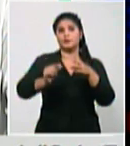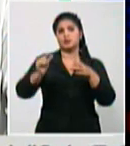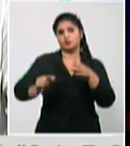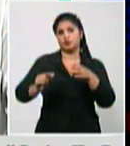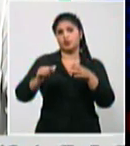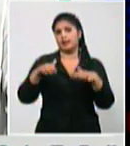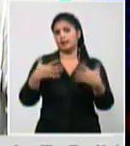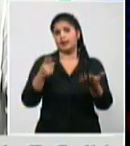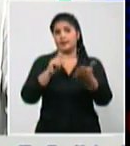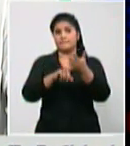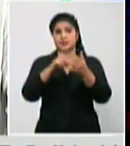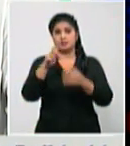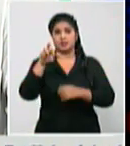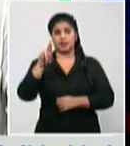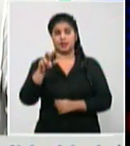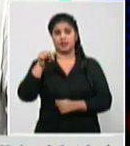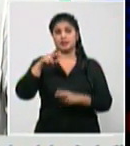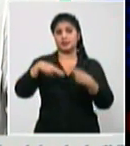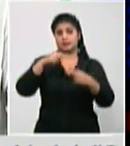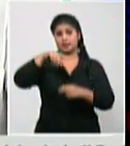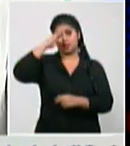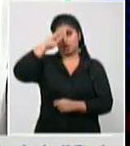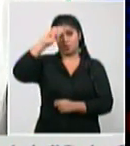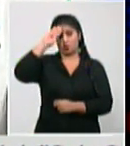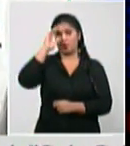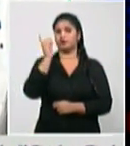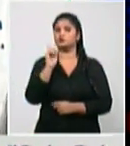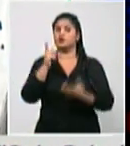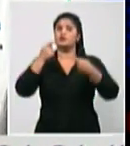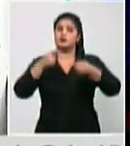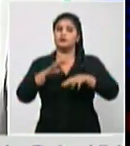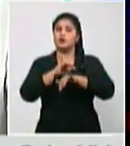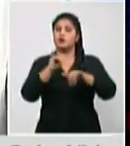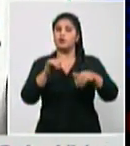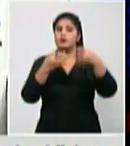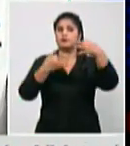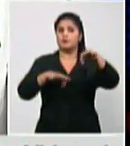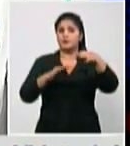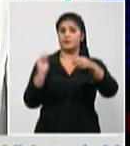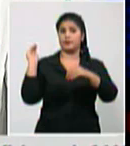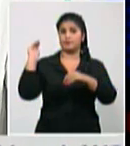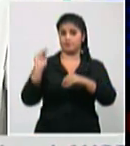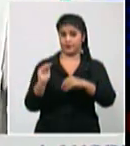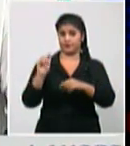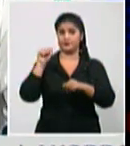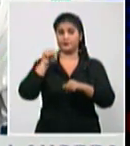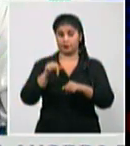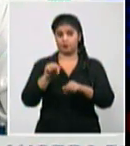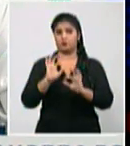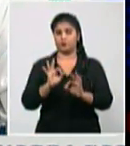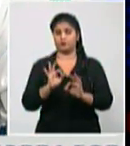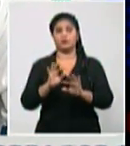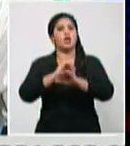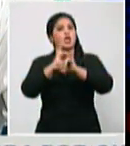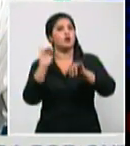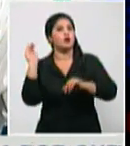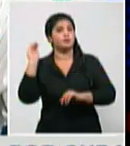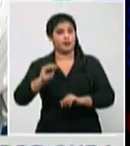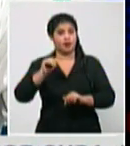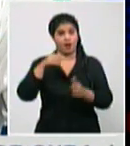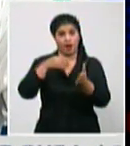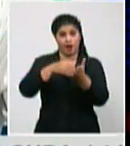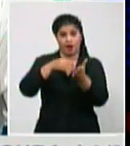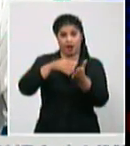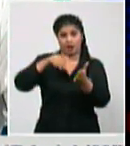PCR del arribo pero de todas formas cuando arriba se te hace el PCR en el aeropuerto sin